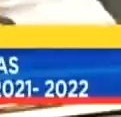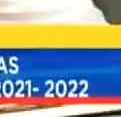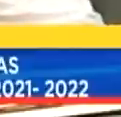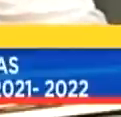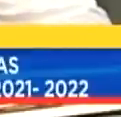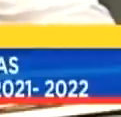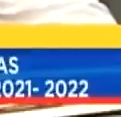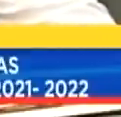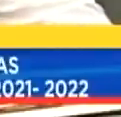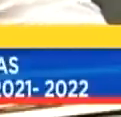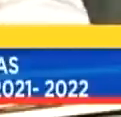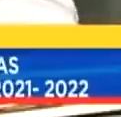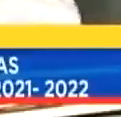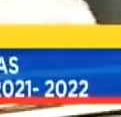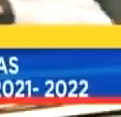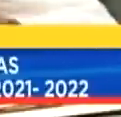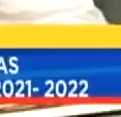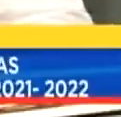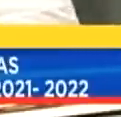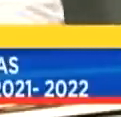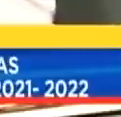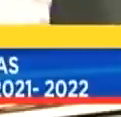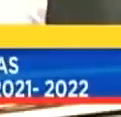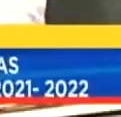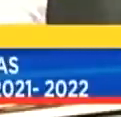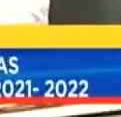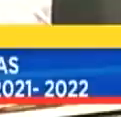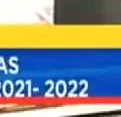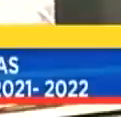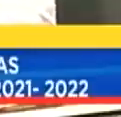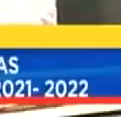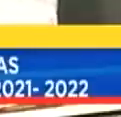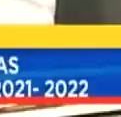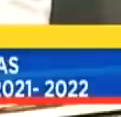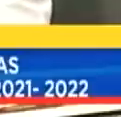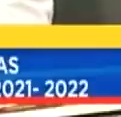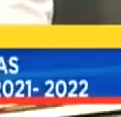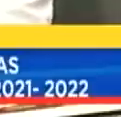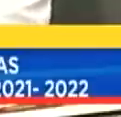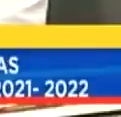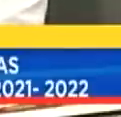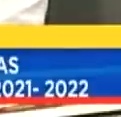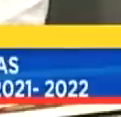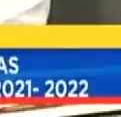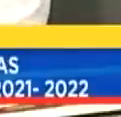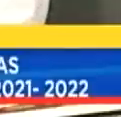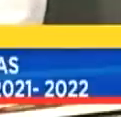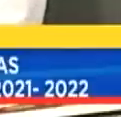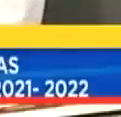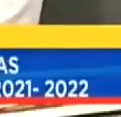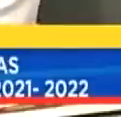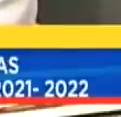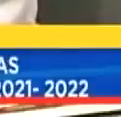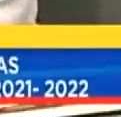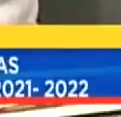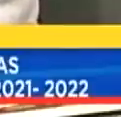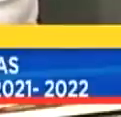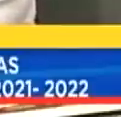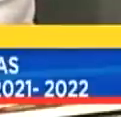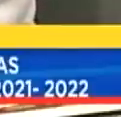Desarrollo Del Sistema Educativo En Todo Lo Que Ha Sido La Revolución Bolivariana Tiene Aportes